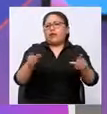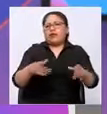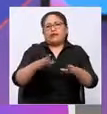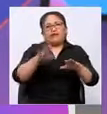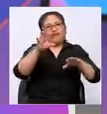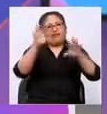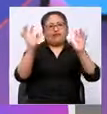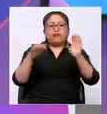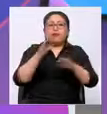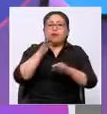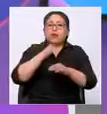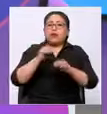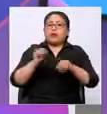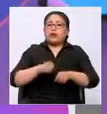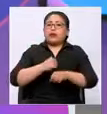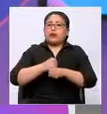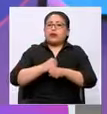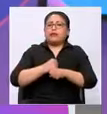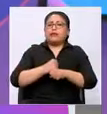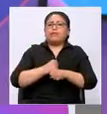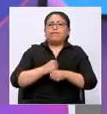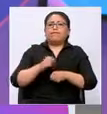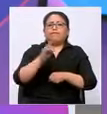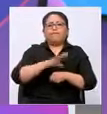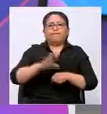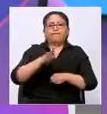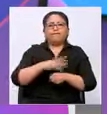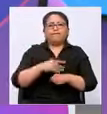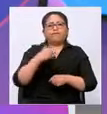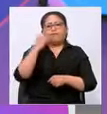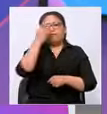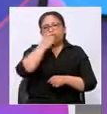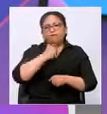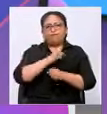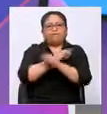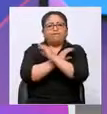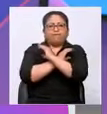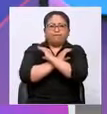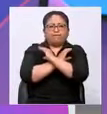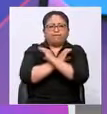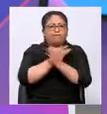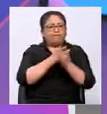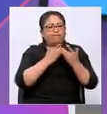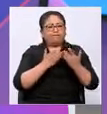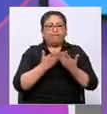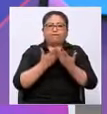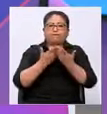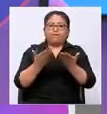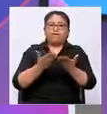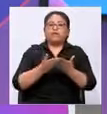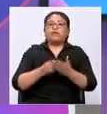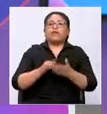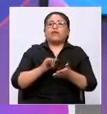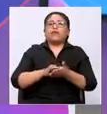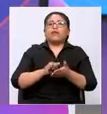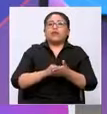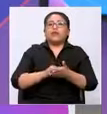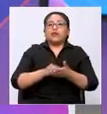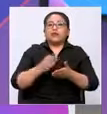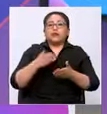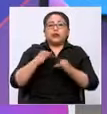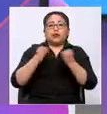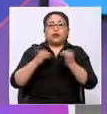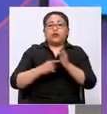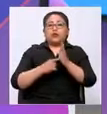lugares de nuestro país, que es tan lindo y tan bello, tan bendecido. A todas ellas con mucho cariño, de todo corazón, de parte de la entidad que represento y todos